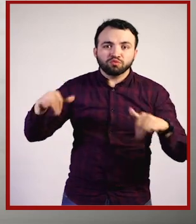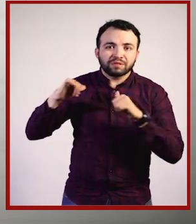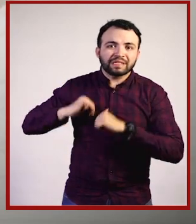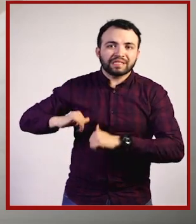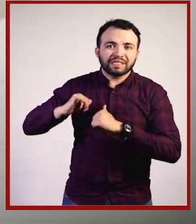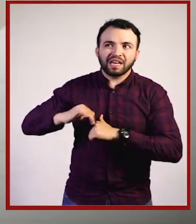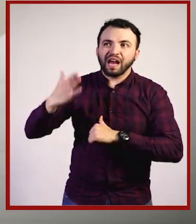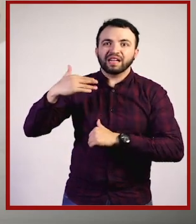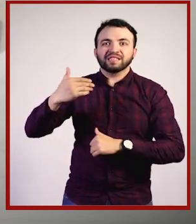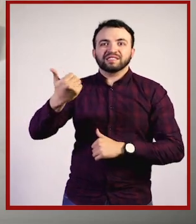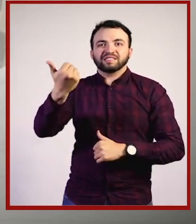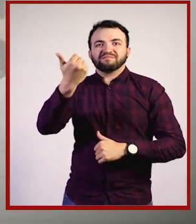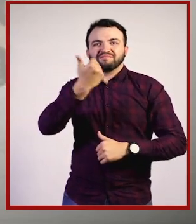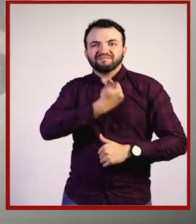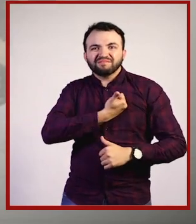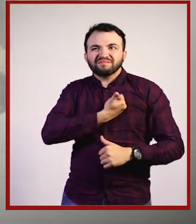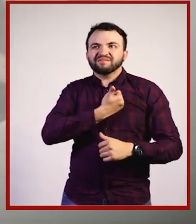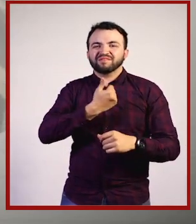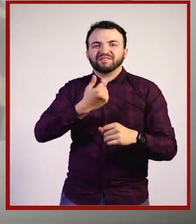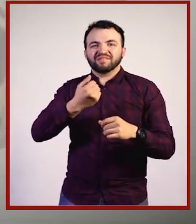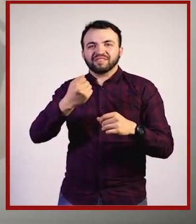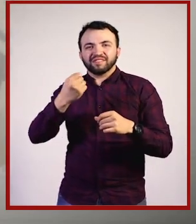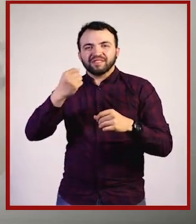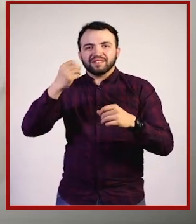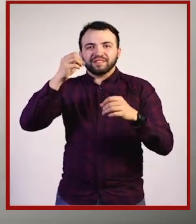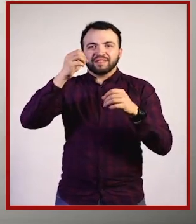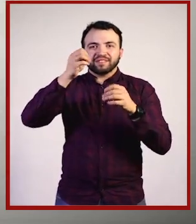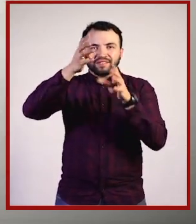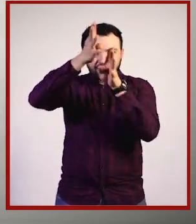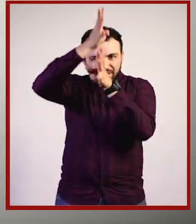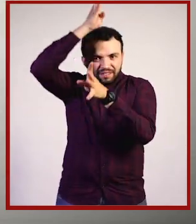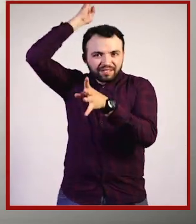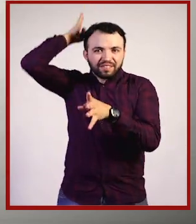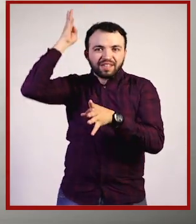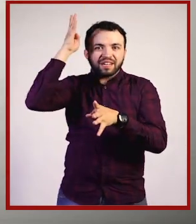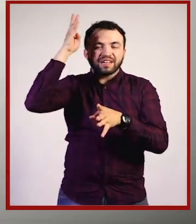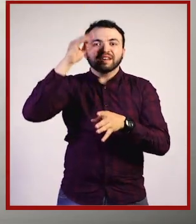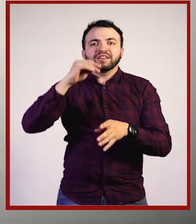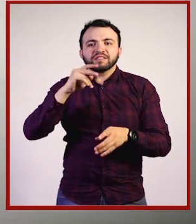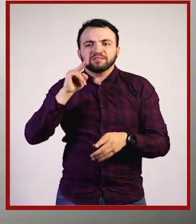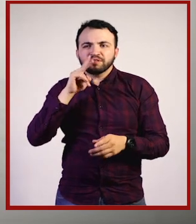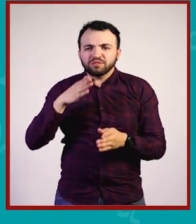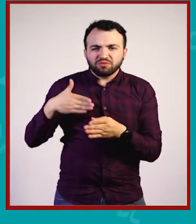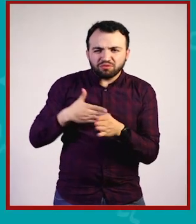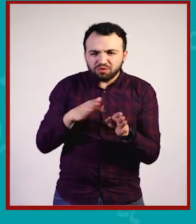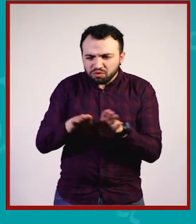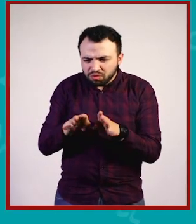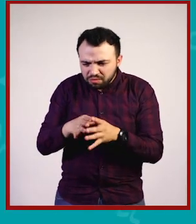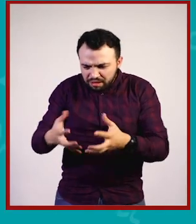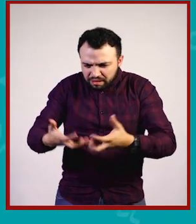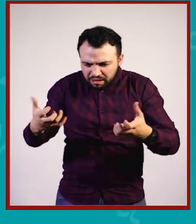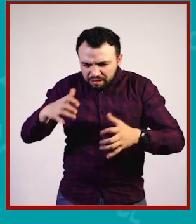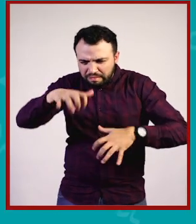hacían los sacrificios humanos de los aztecas, y él condujo todas estas excavaciones. Eduardo Matos